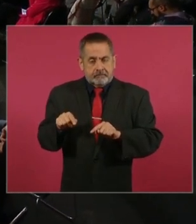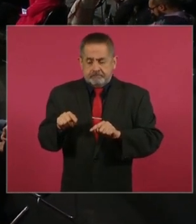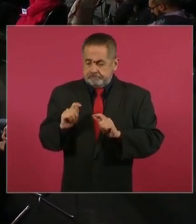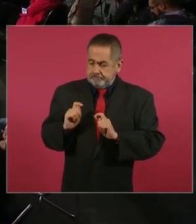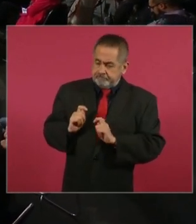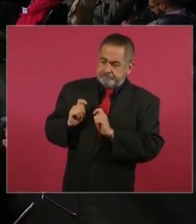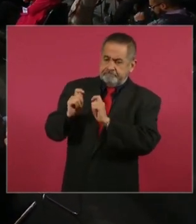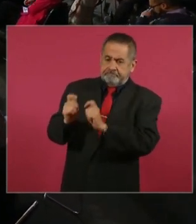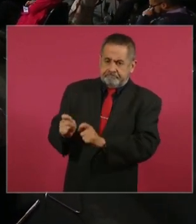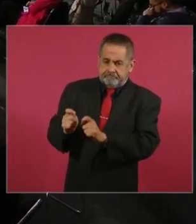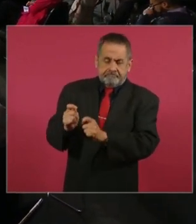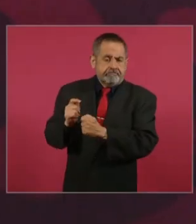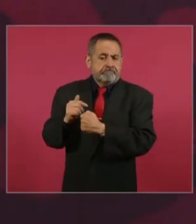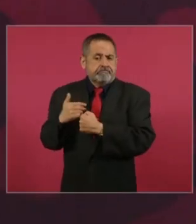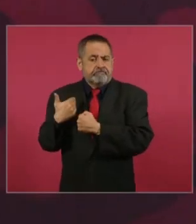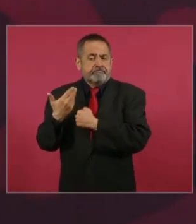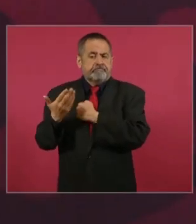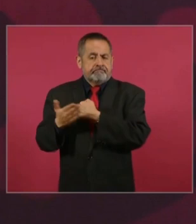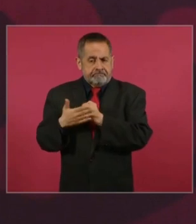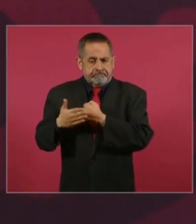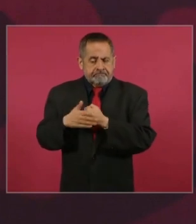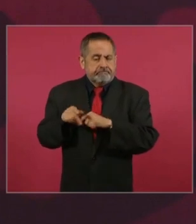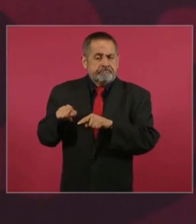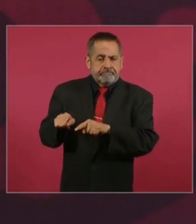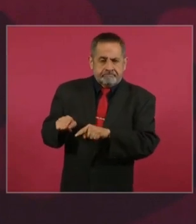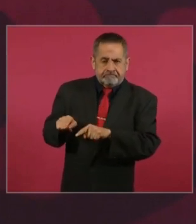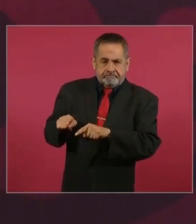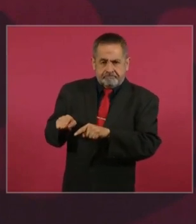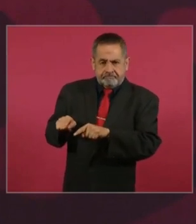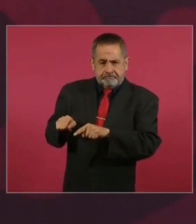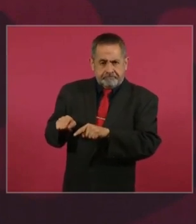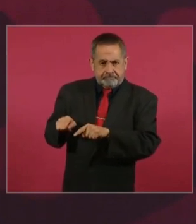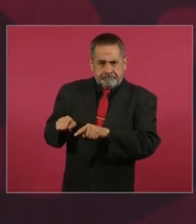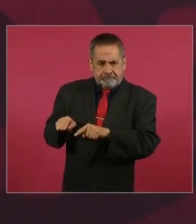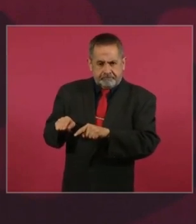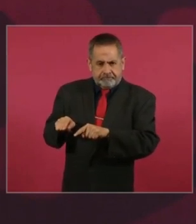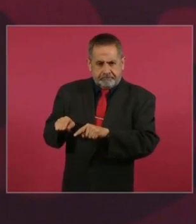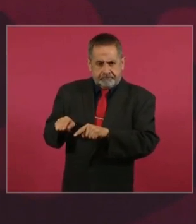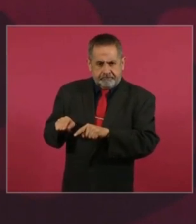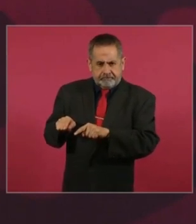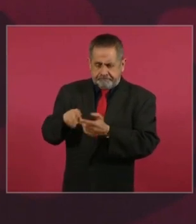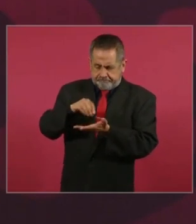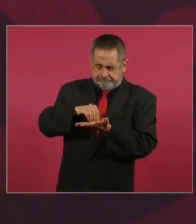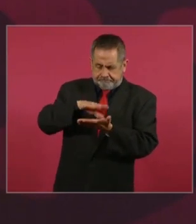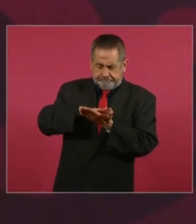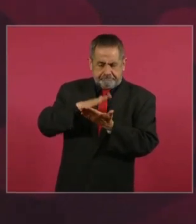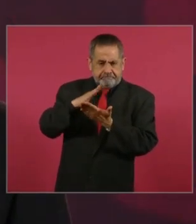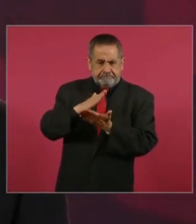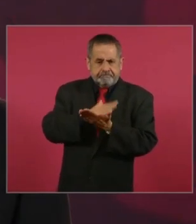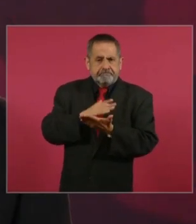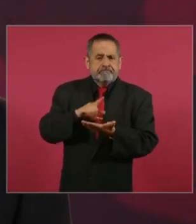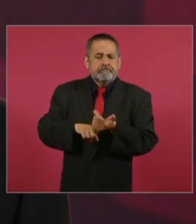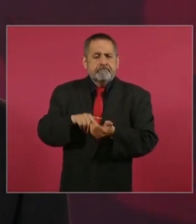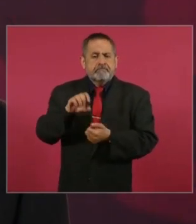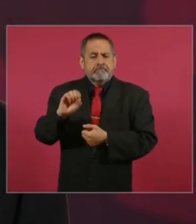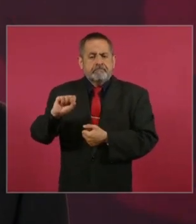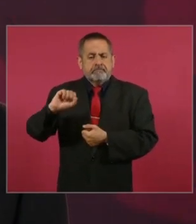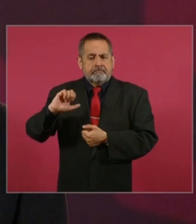dejarlo registrado en Hacienda